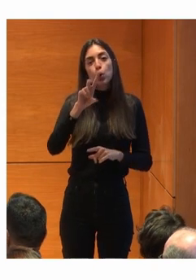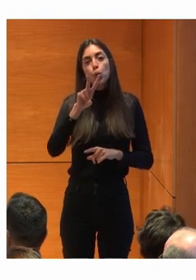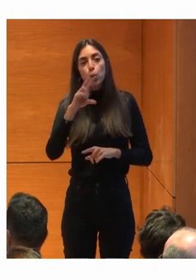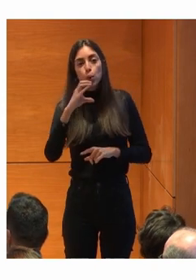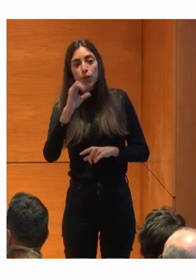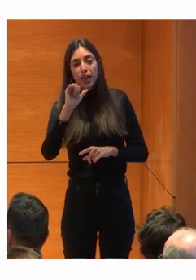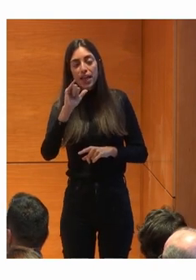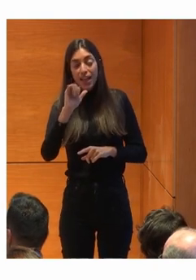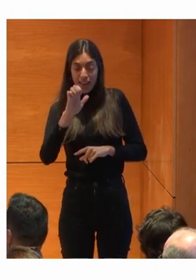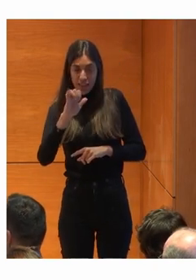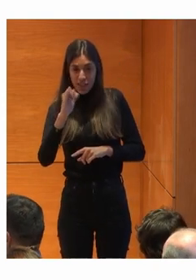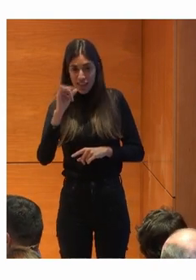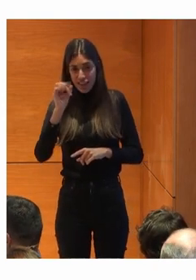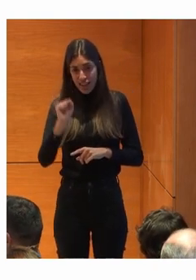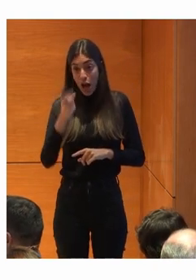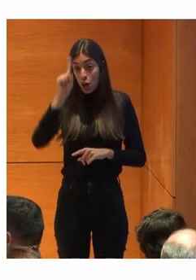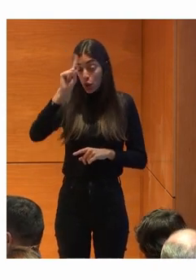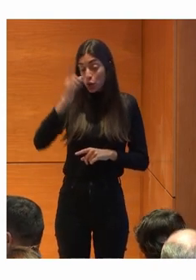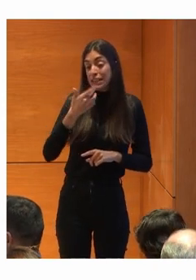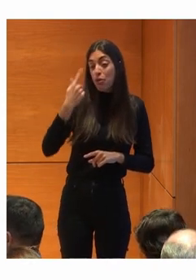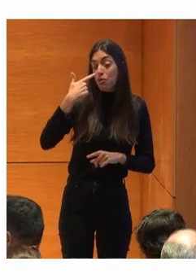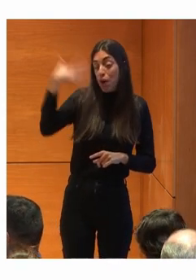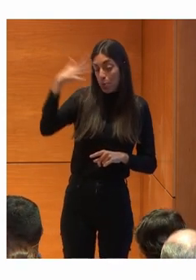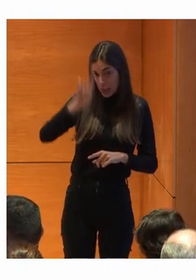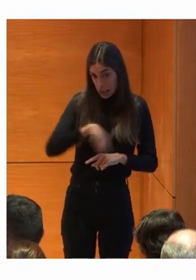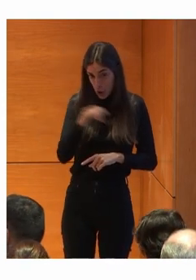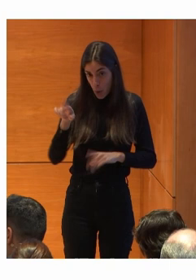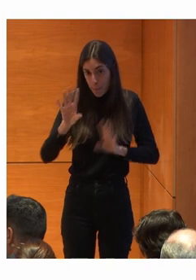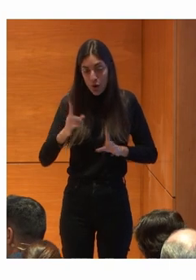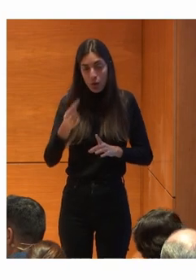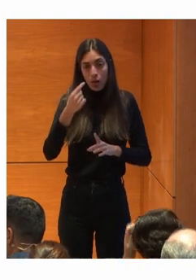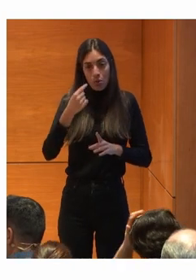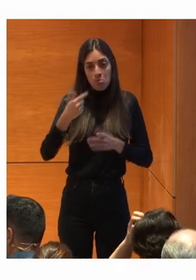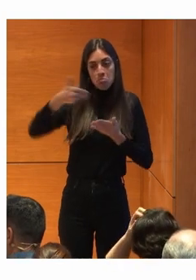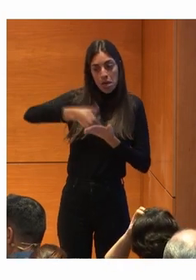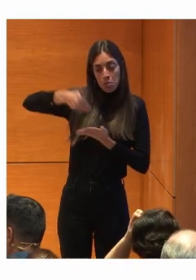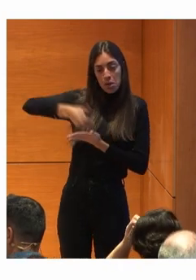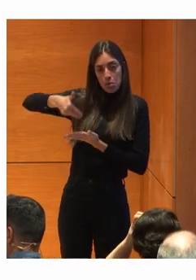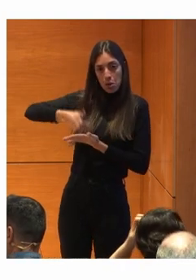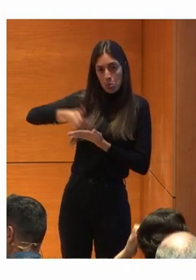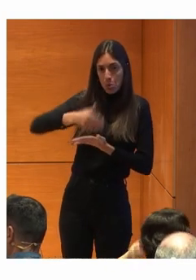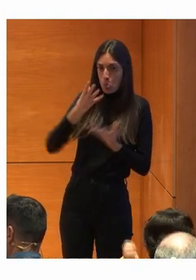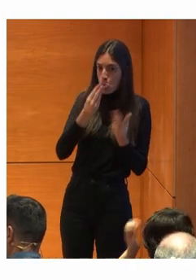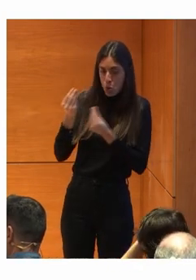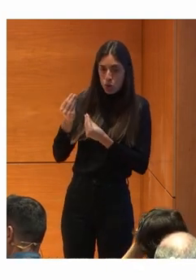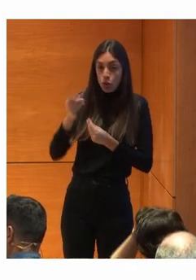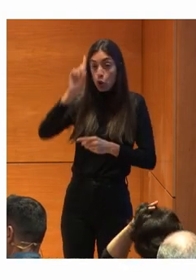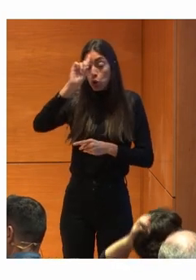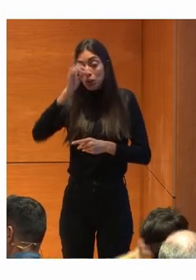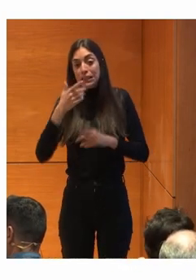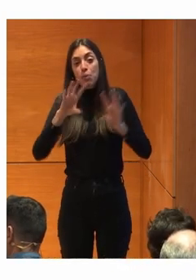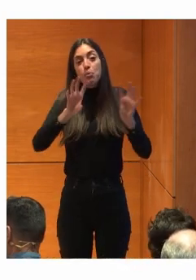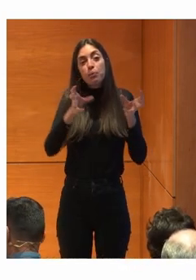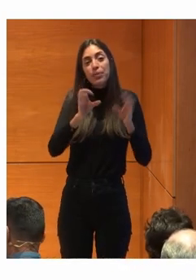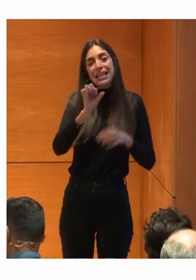Yo no sé si esa Fue una radionovela Famosa o no Pero nos la mencionaban Mucho Parece que era la cadena SER O algo de